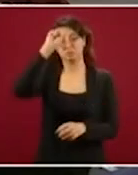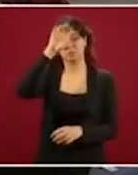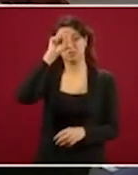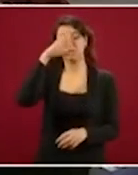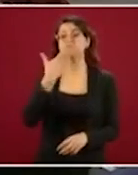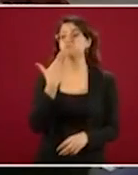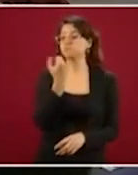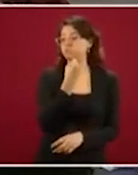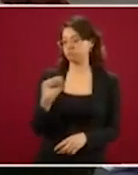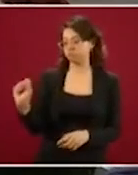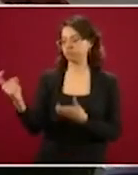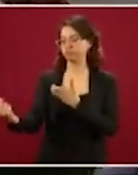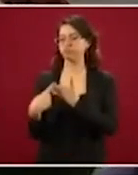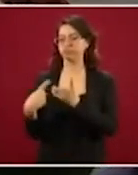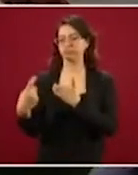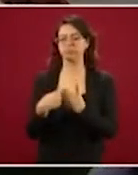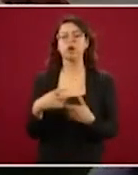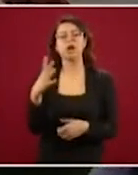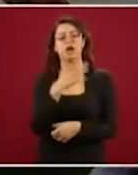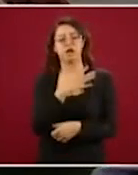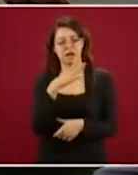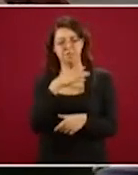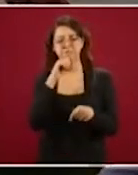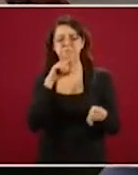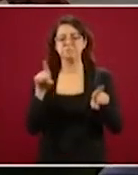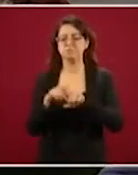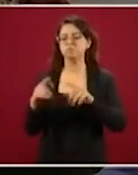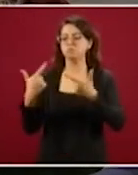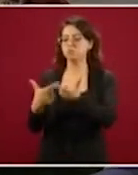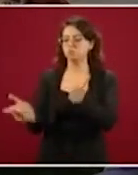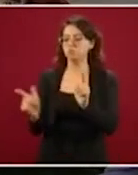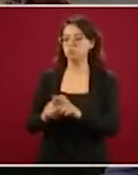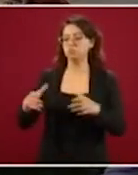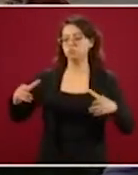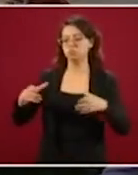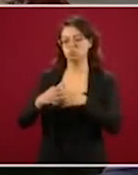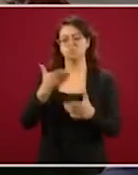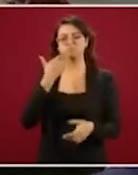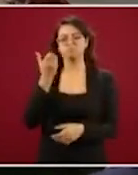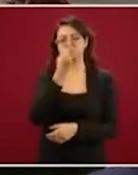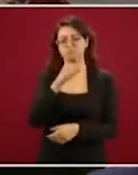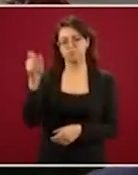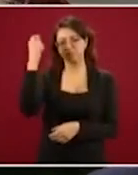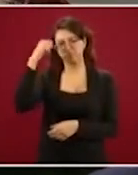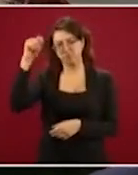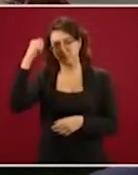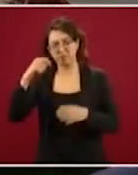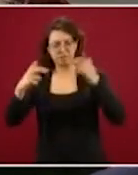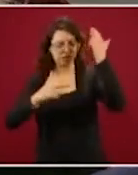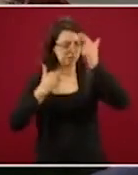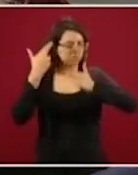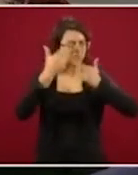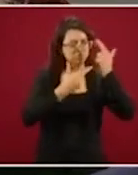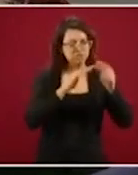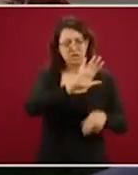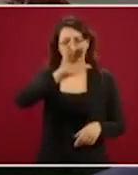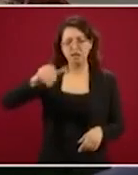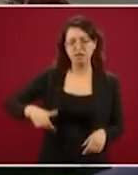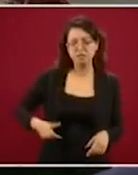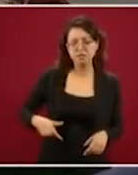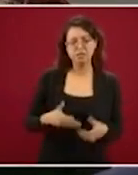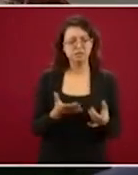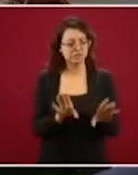su vez un grupo técnico que nos pudiera ayudar a analizar el incidente y determinar el